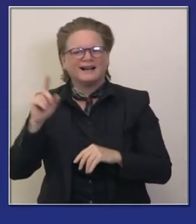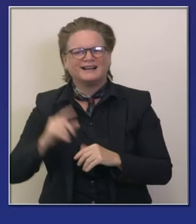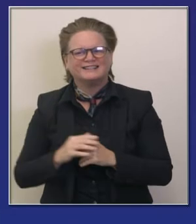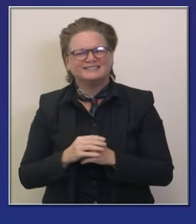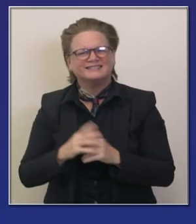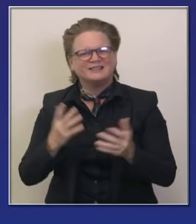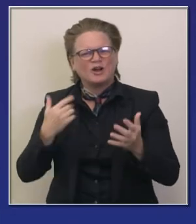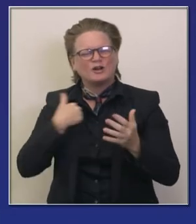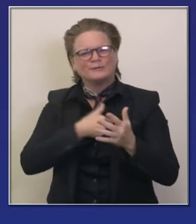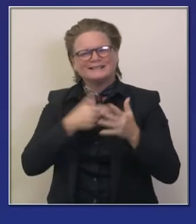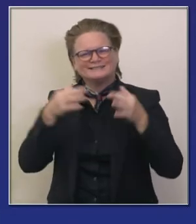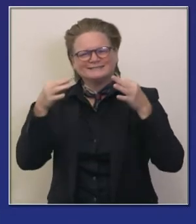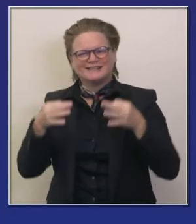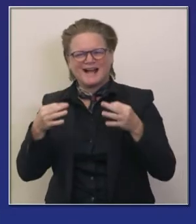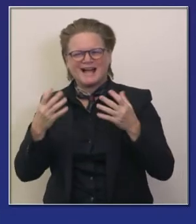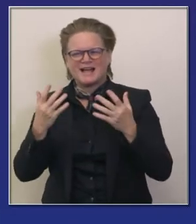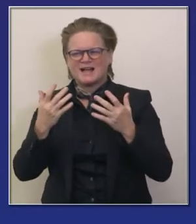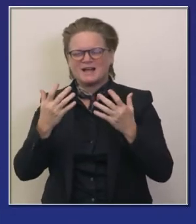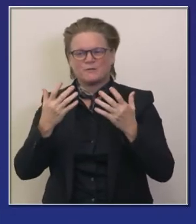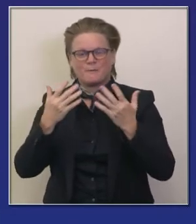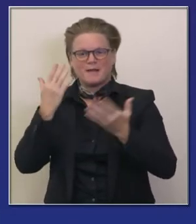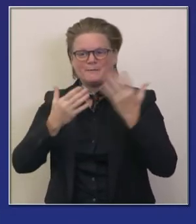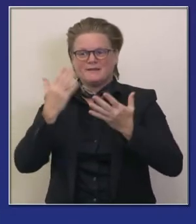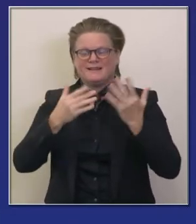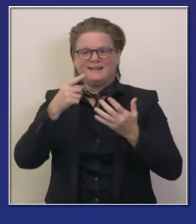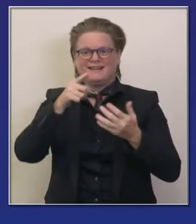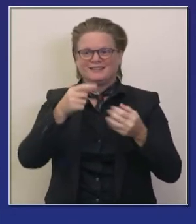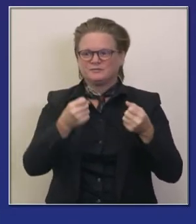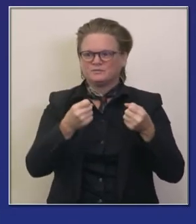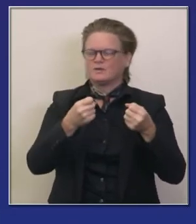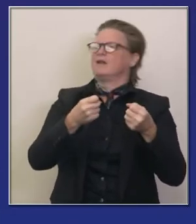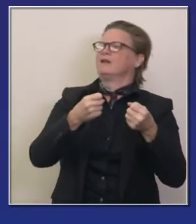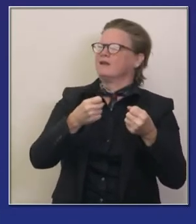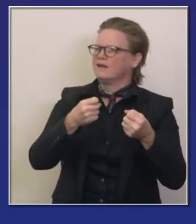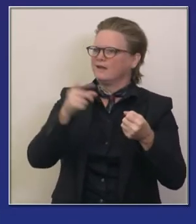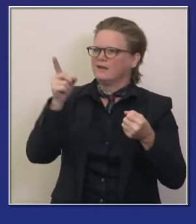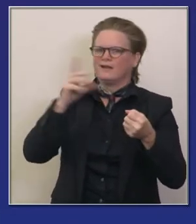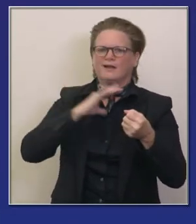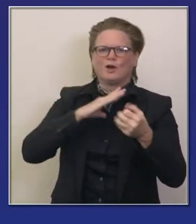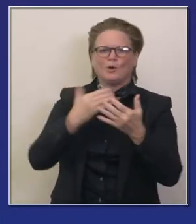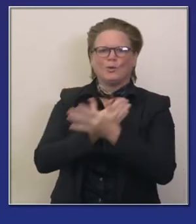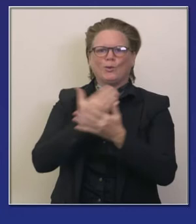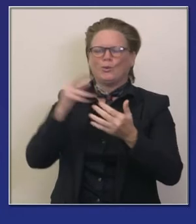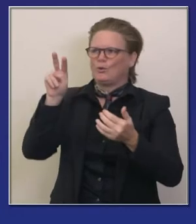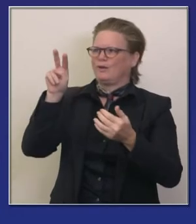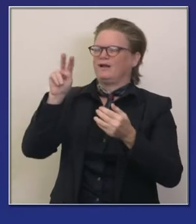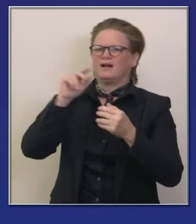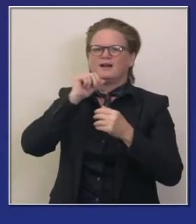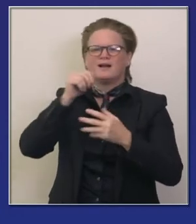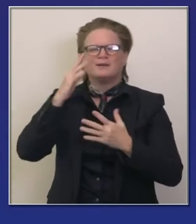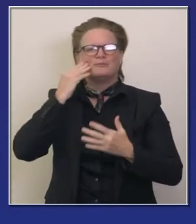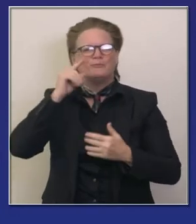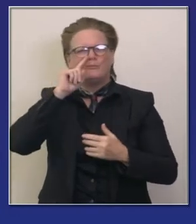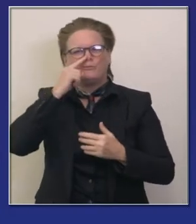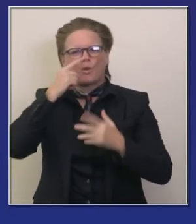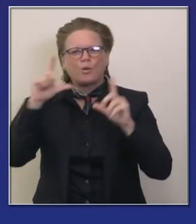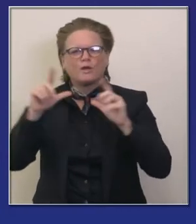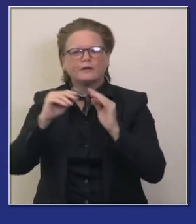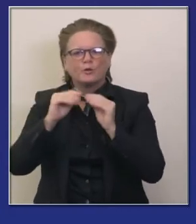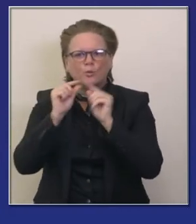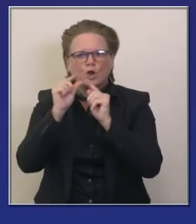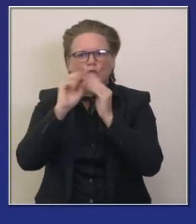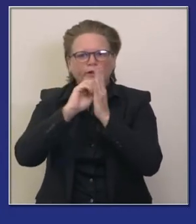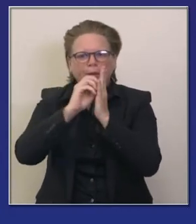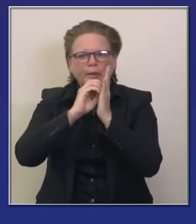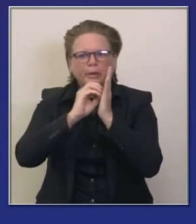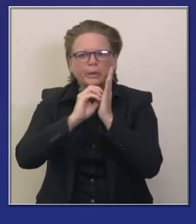básica pero es una forma eficaz de hacer que la gente preste atención así que tenemos esta nueva campaña de educación al